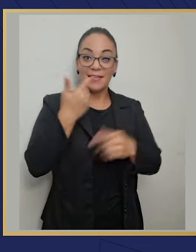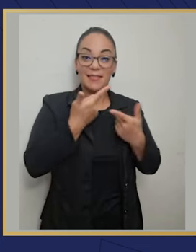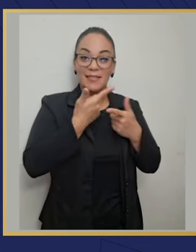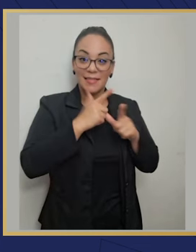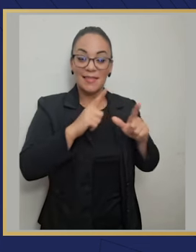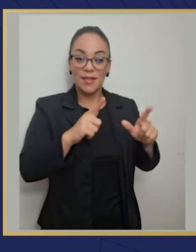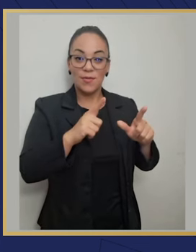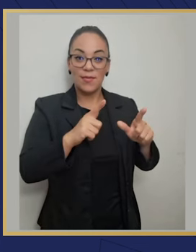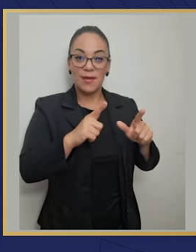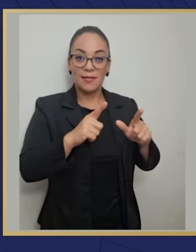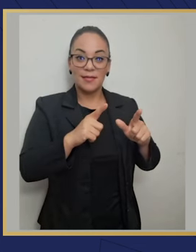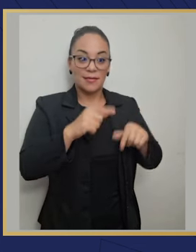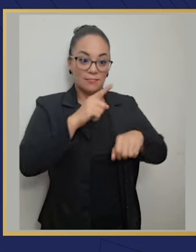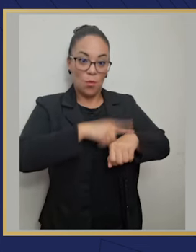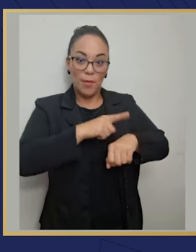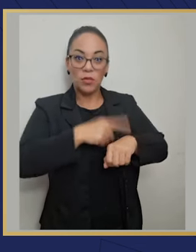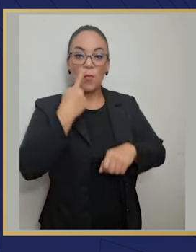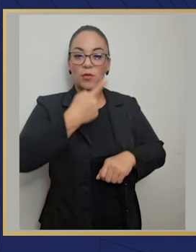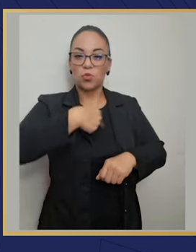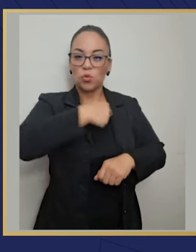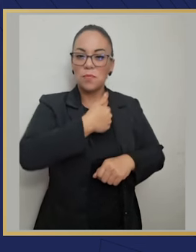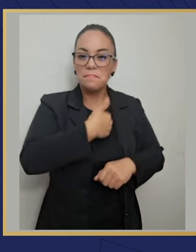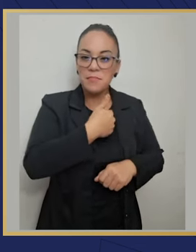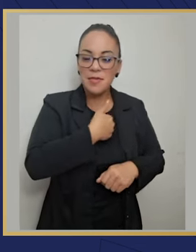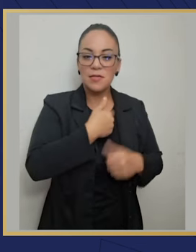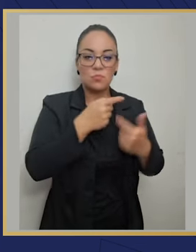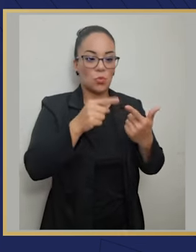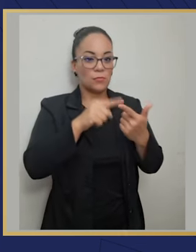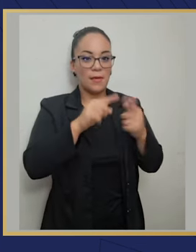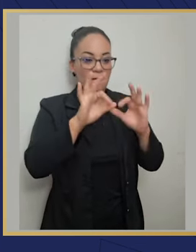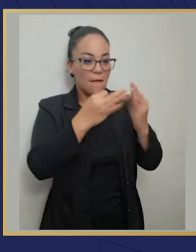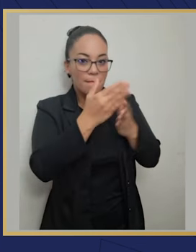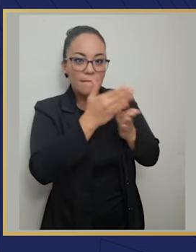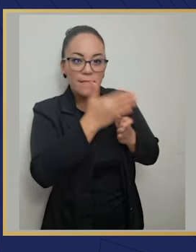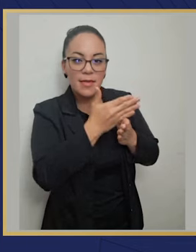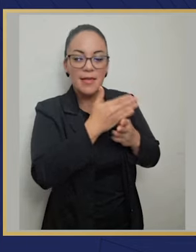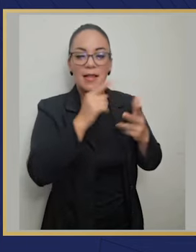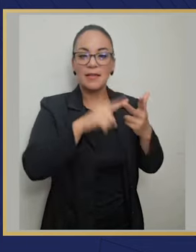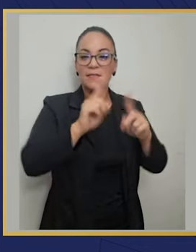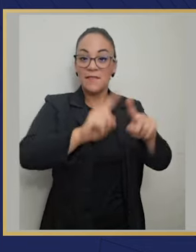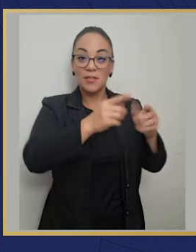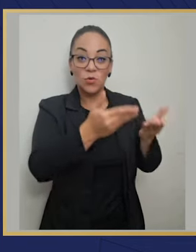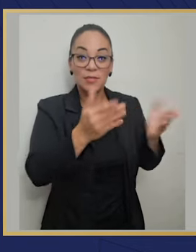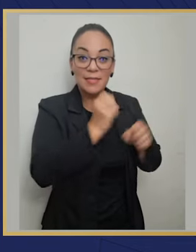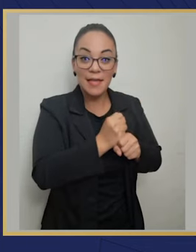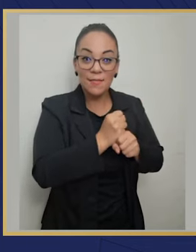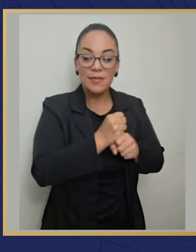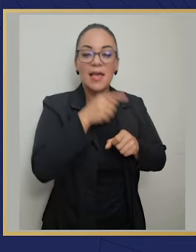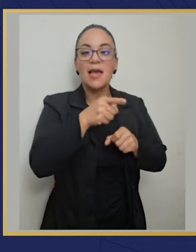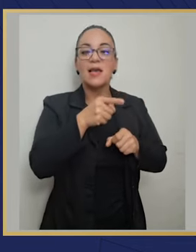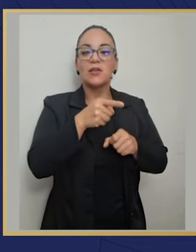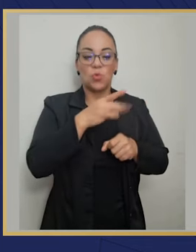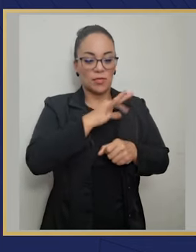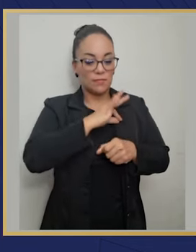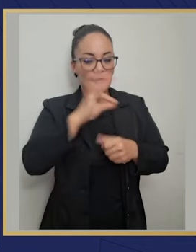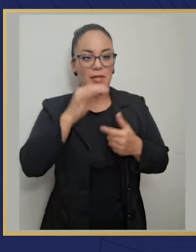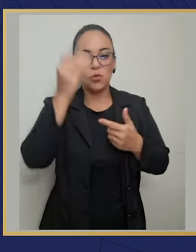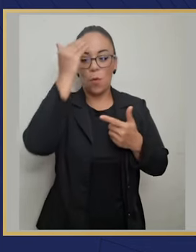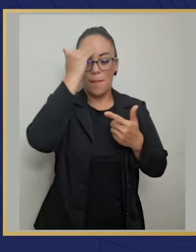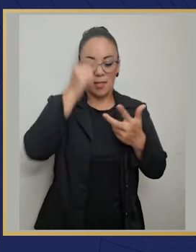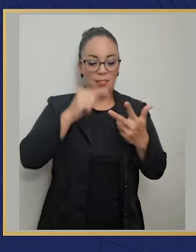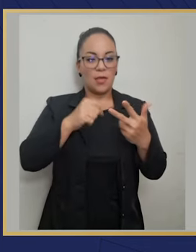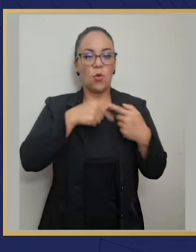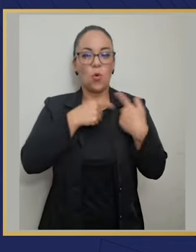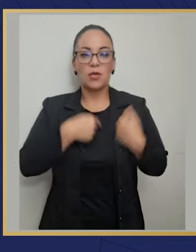hemos podido sacar el ratito para nosotros mismos, para nuestras familias para hacer cosas tan diversas, reanime nuestro espíritu,